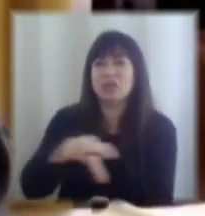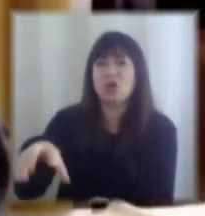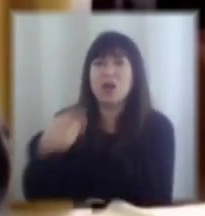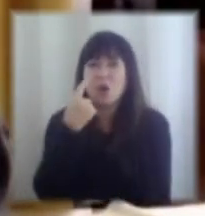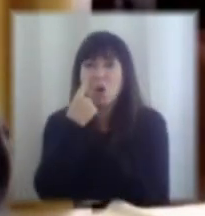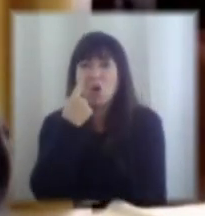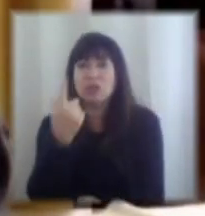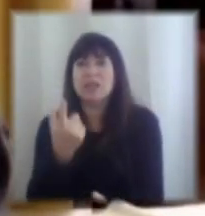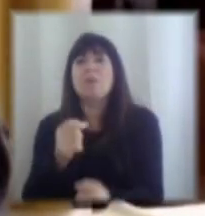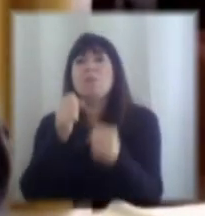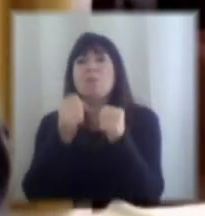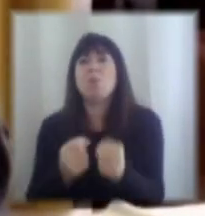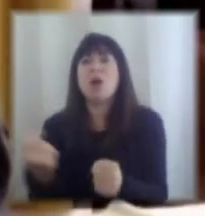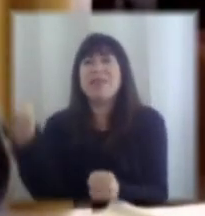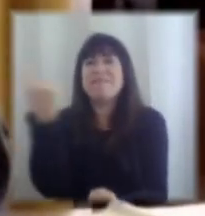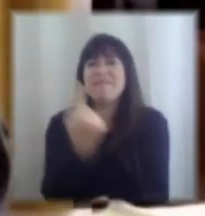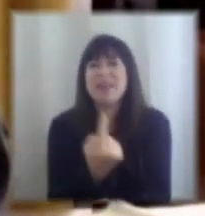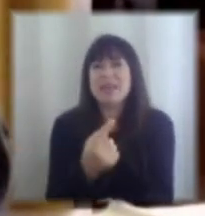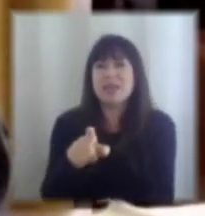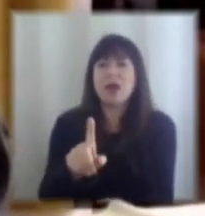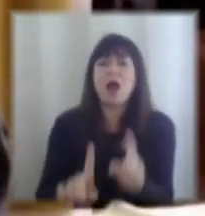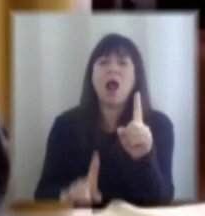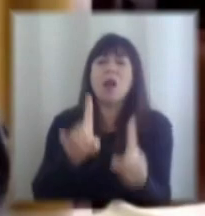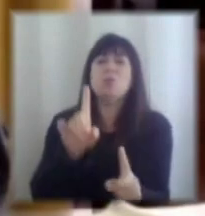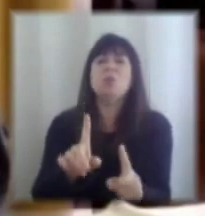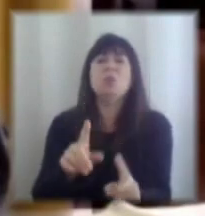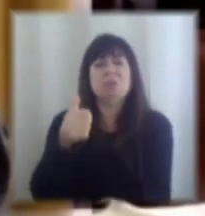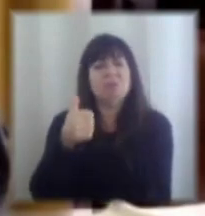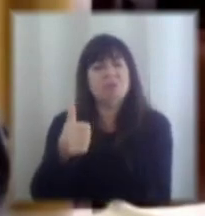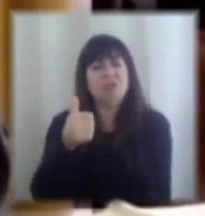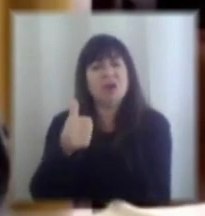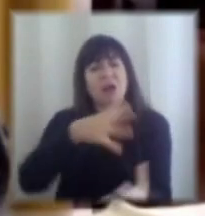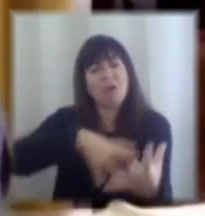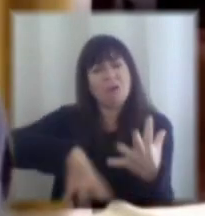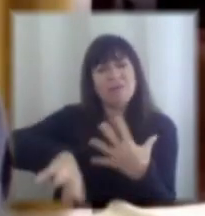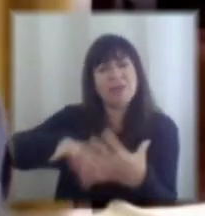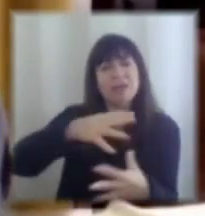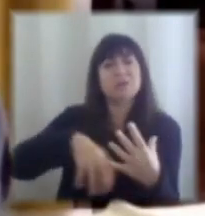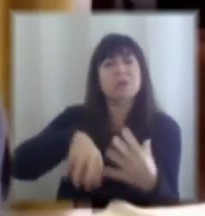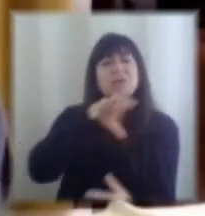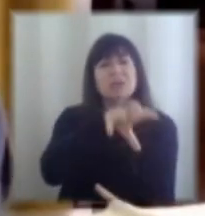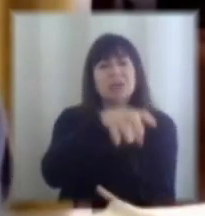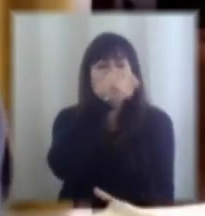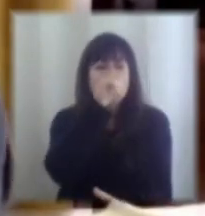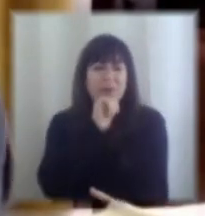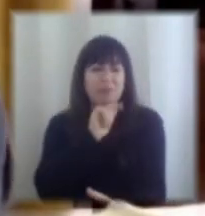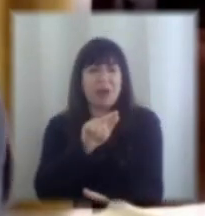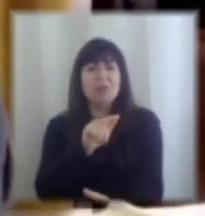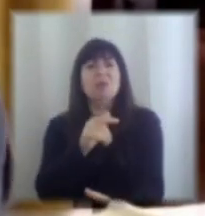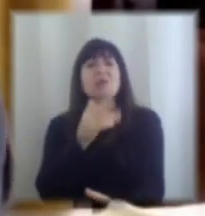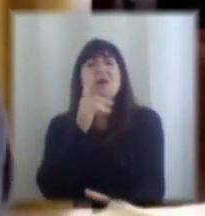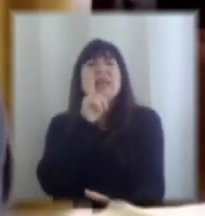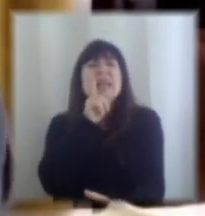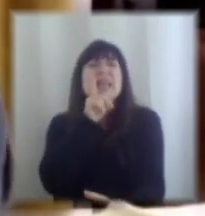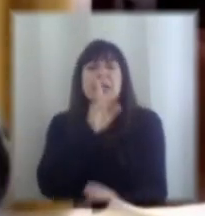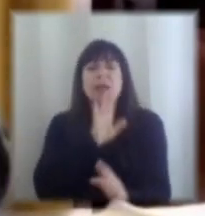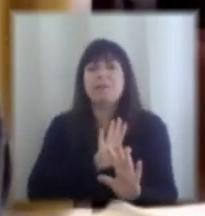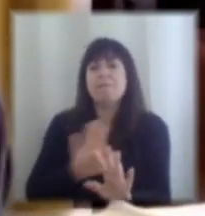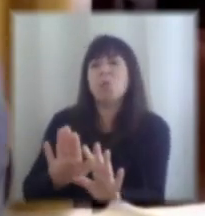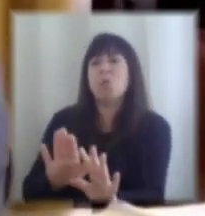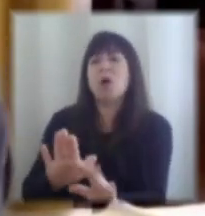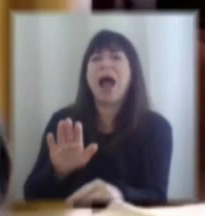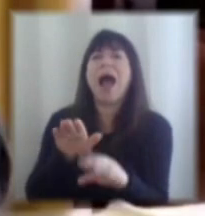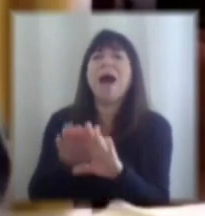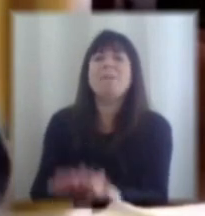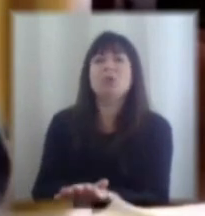que pueden venir de una virtuosa combinación del sector privado quien es quien es quien empuja con un apoyo del Estado